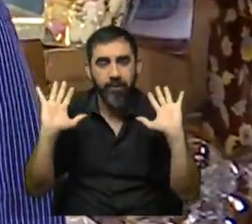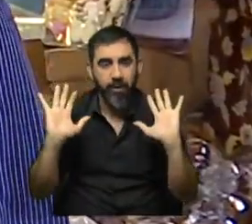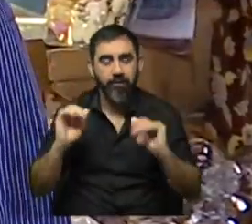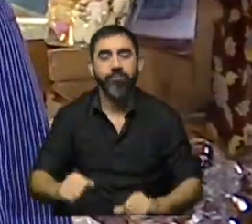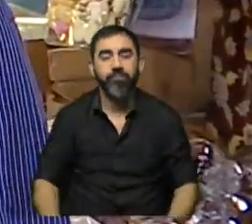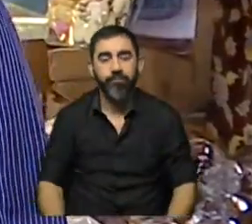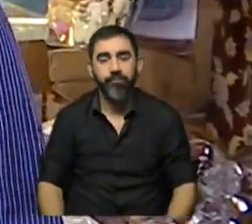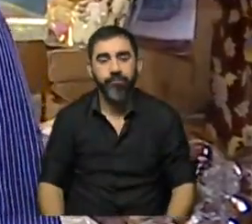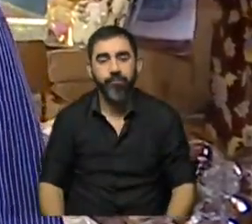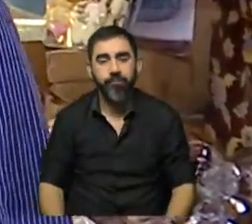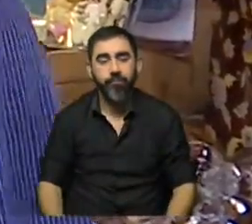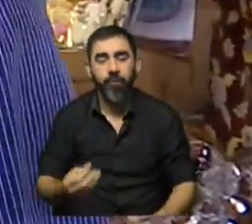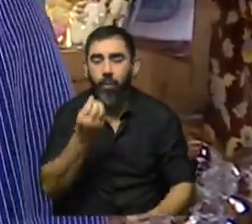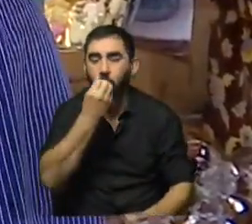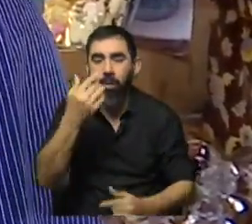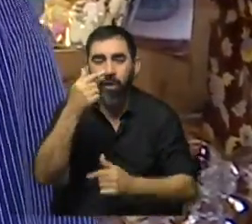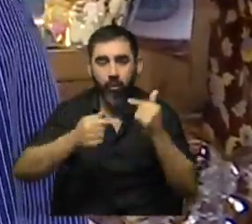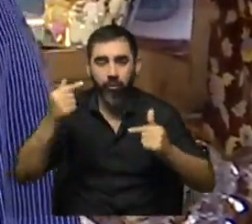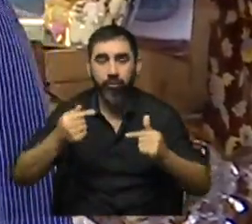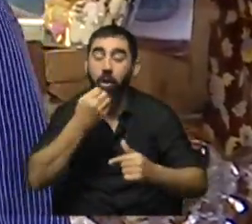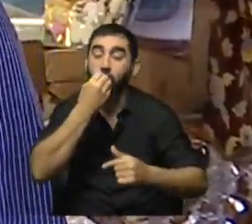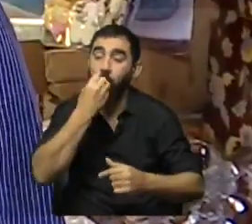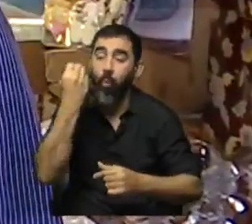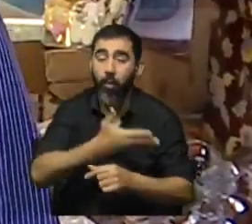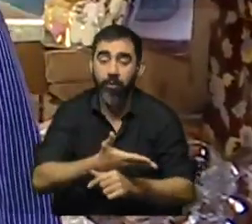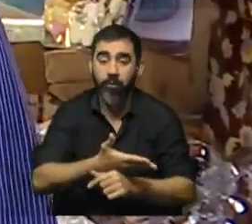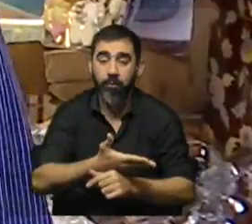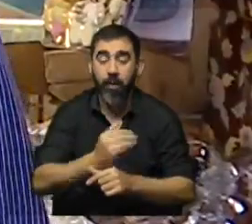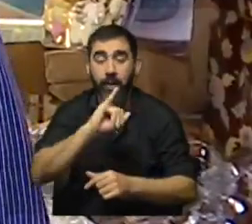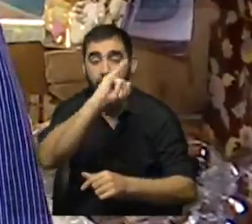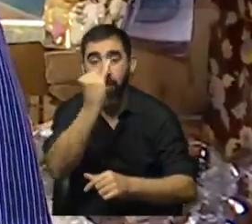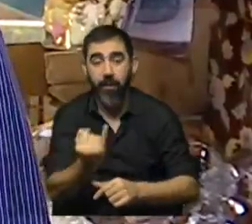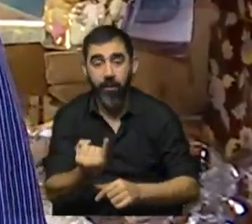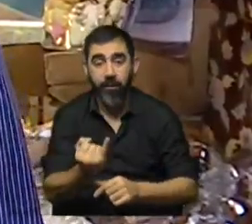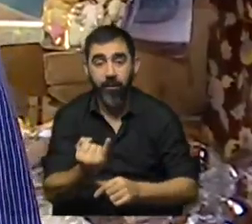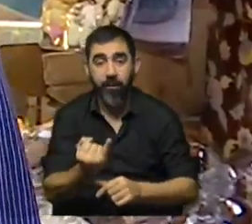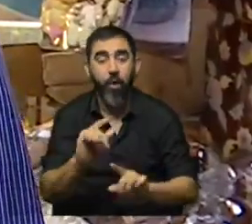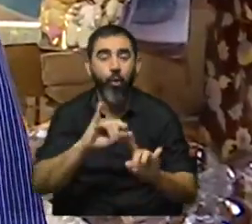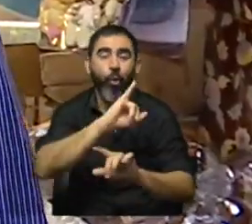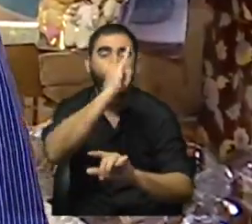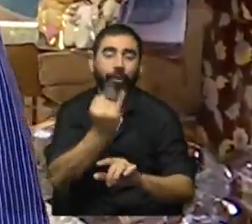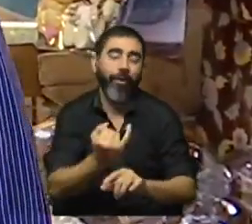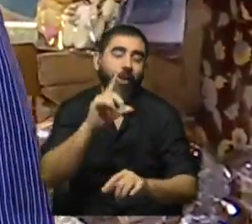Por eso tiene un montón de atributos muy buenos. Es muy bueno para las dietas también, a no ser dietas que